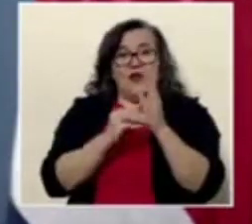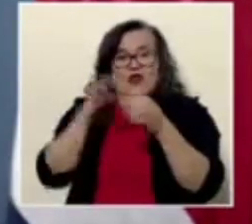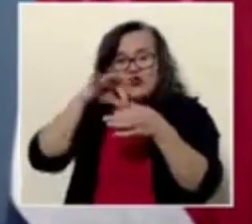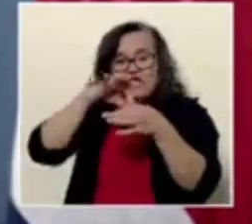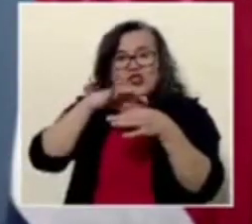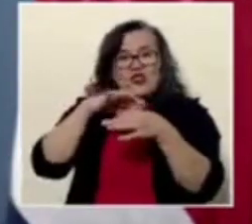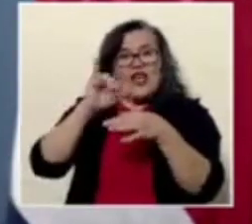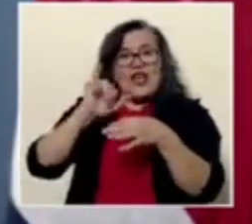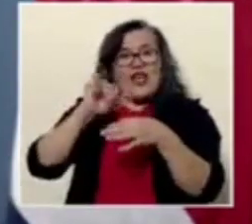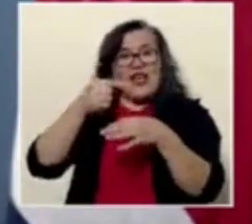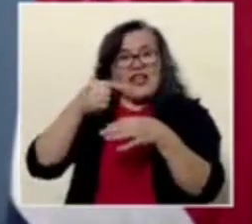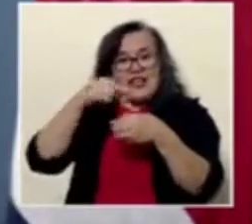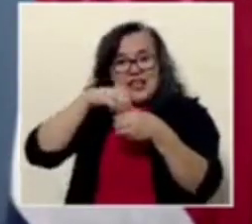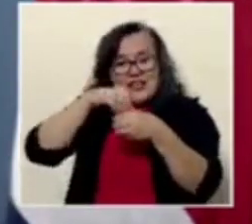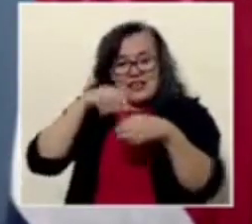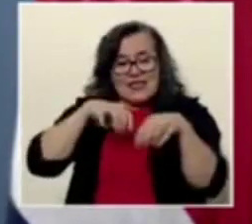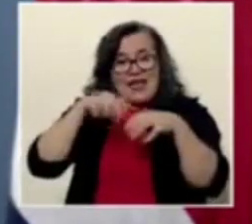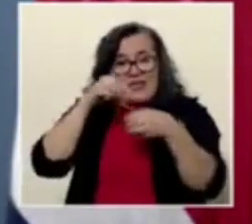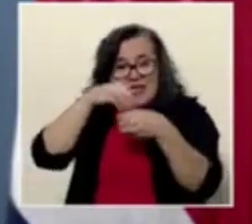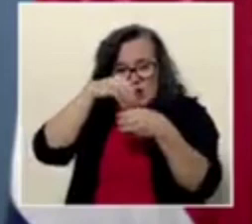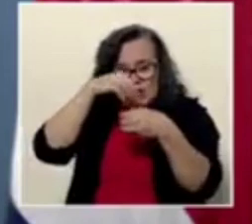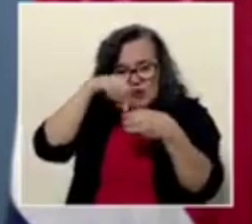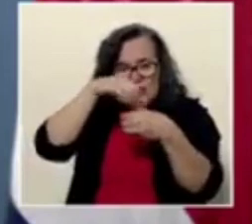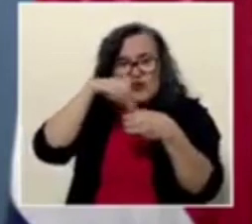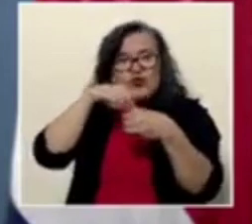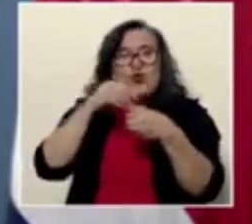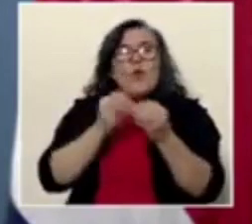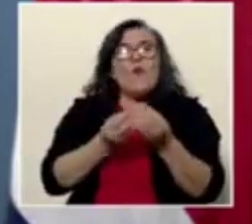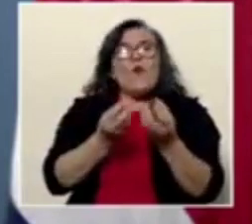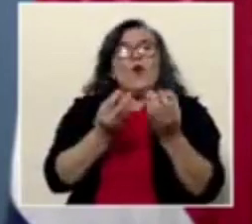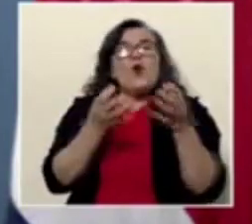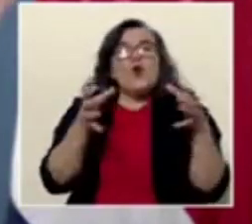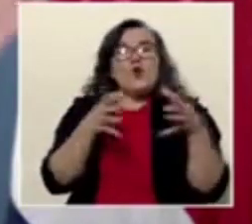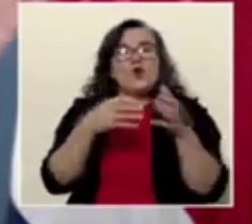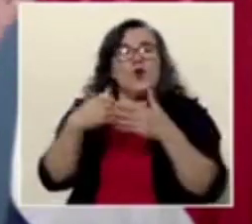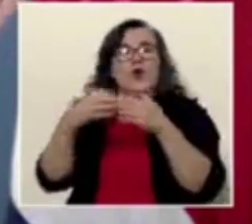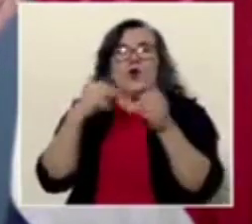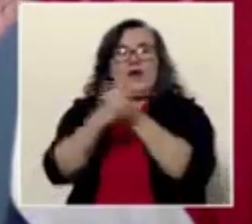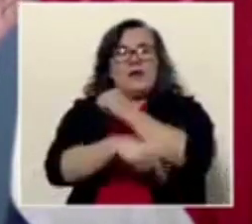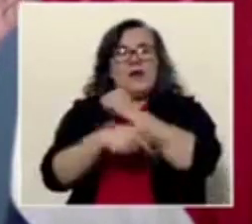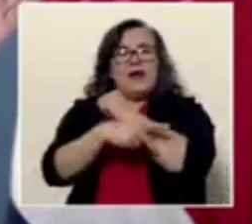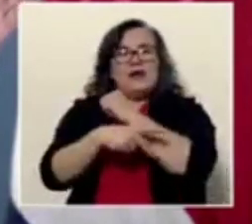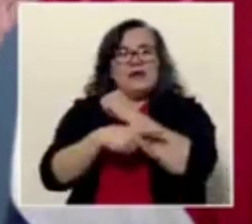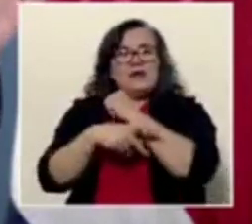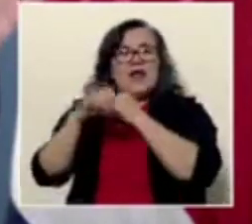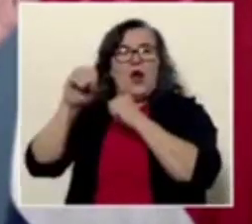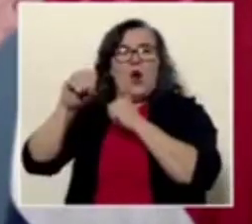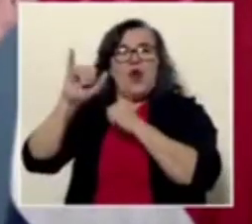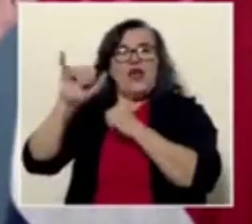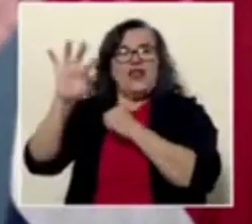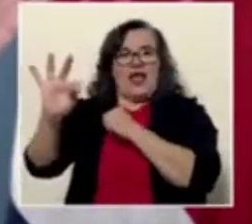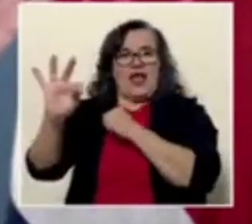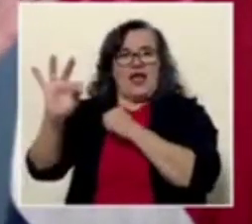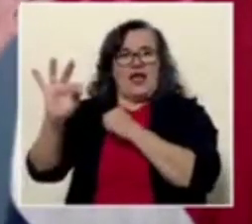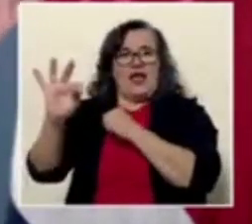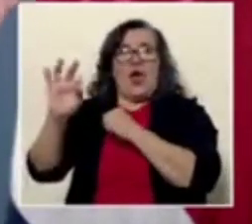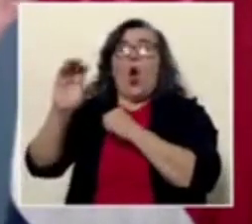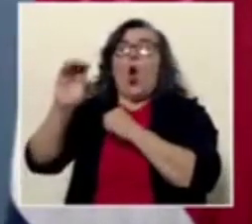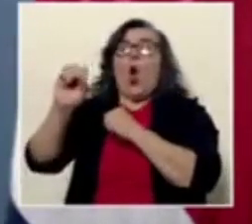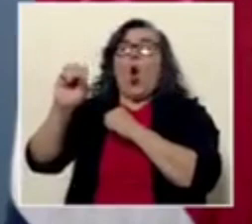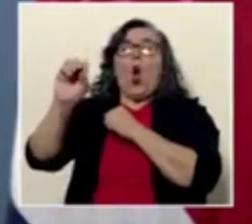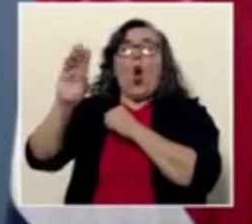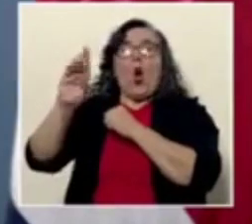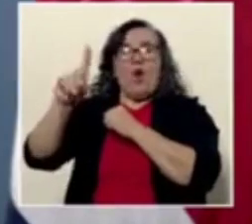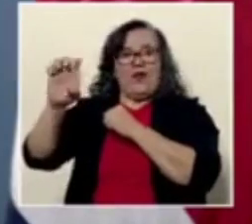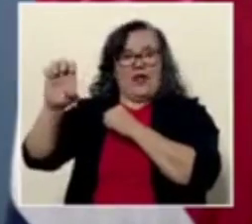activos que tenga un producto en cualquier país de la OCDE. Para eso nos metimos en la OCDE, ¿no? Para ser